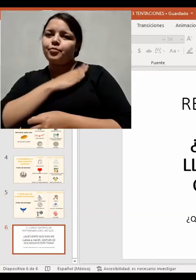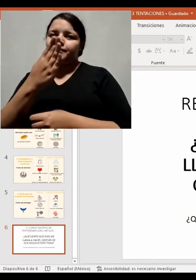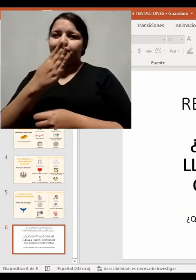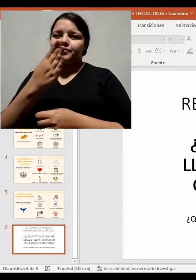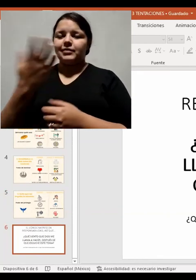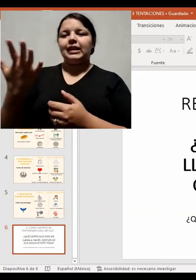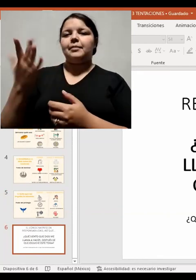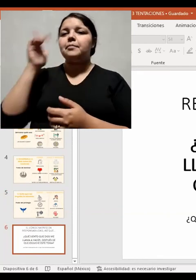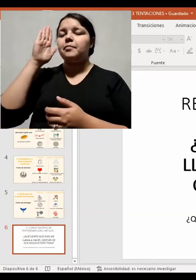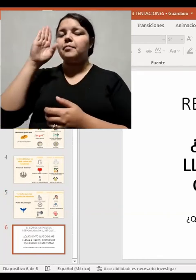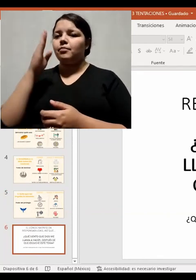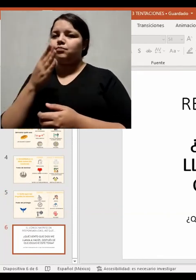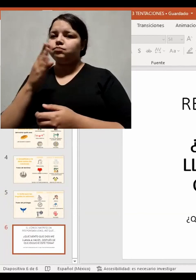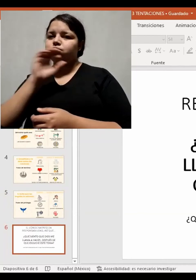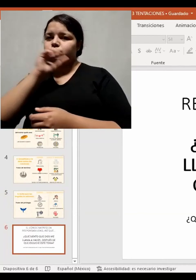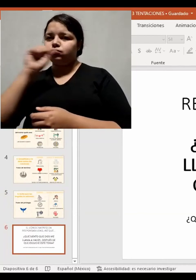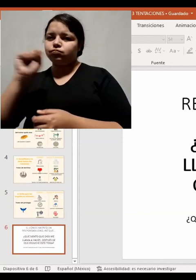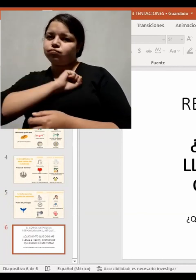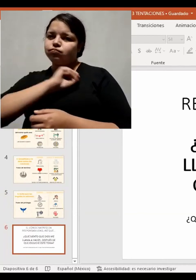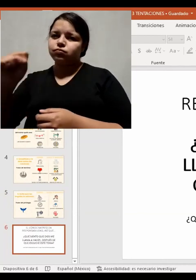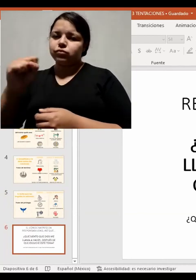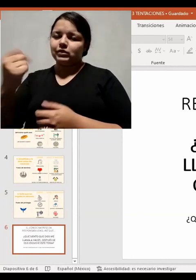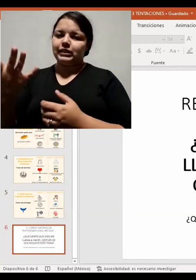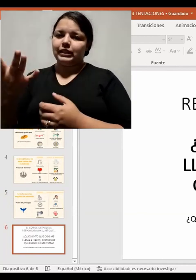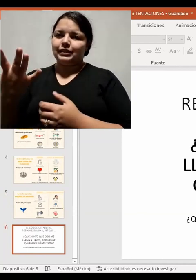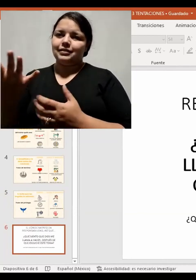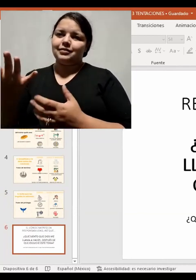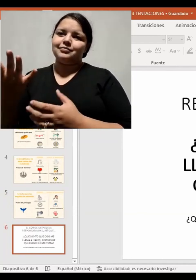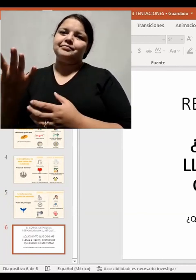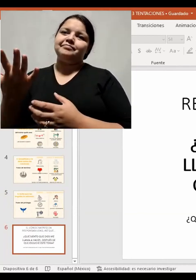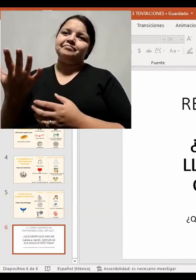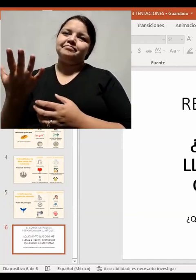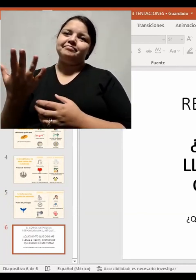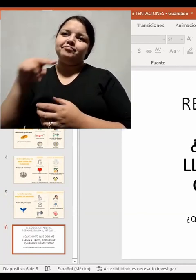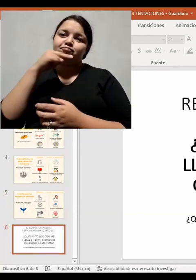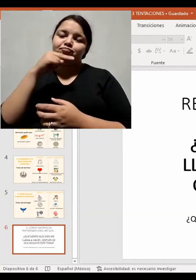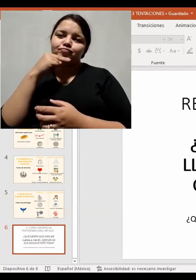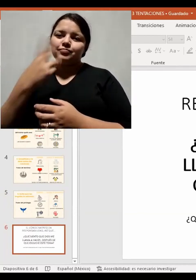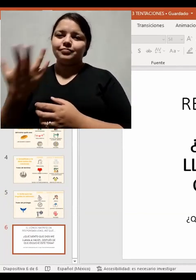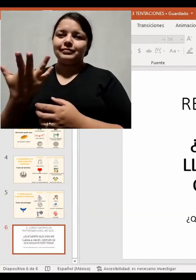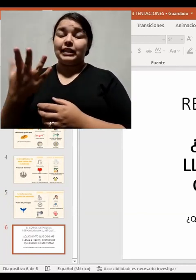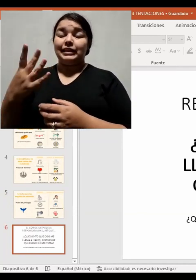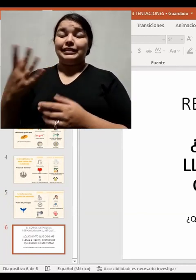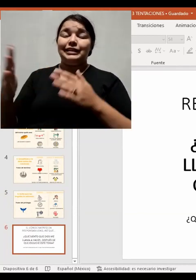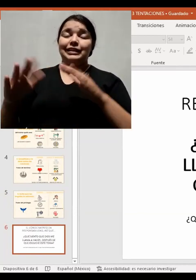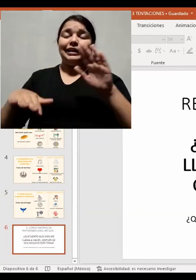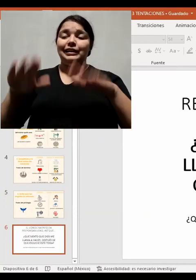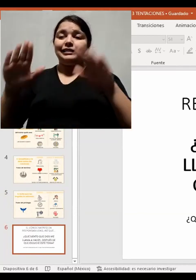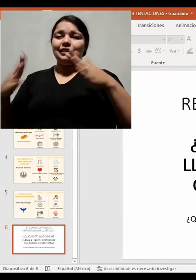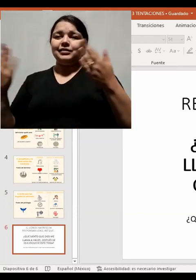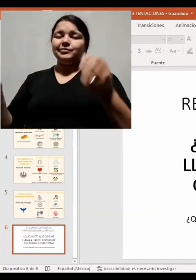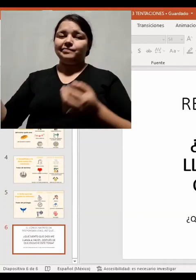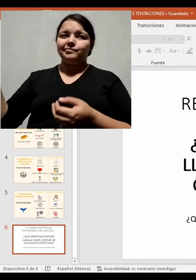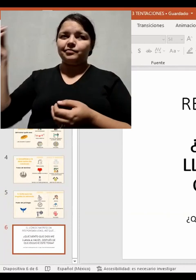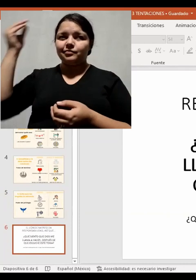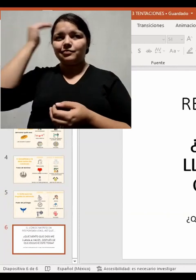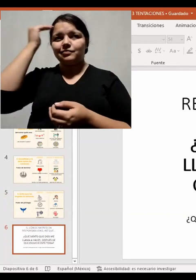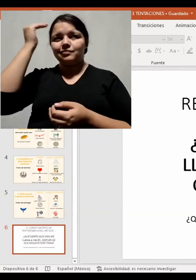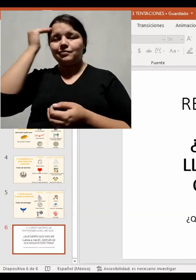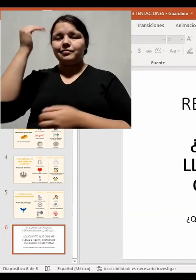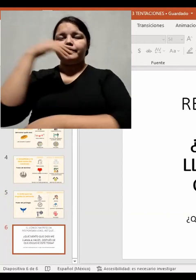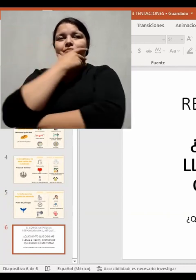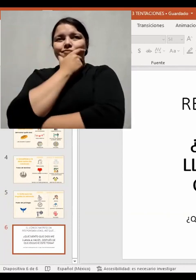acabo de hacer reflexionar y qué padre, a lo mejor les cayeron muchas piedras que les van a echar a su